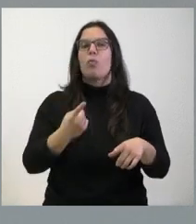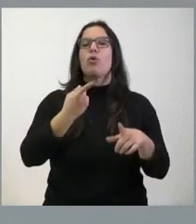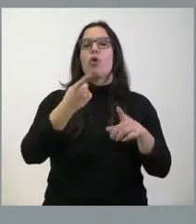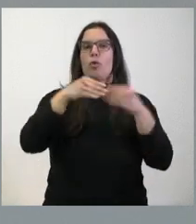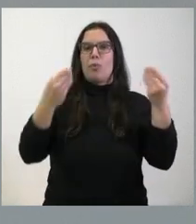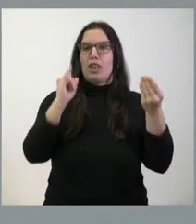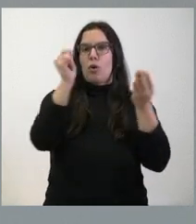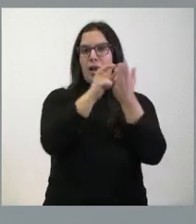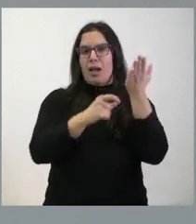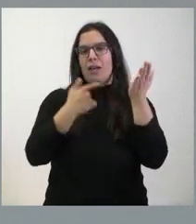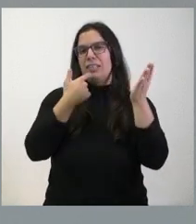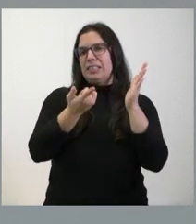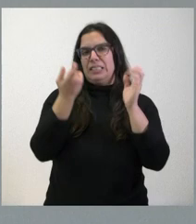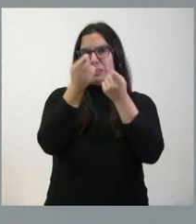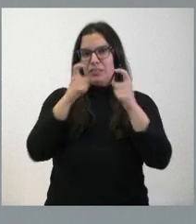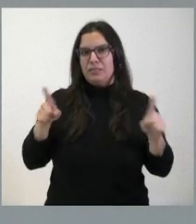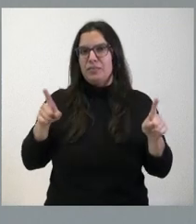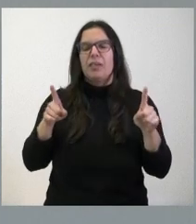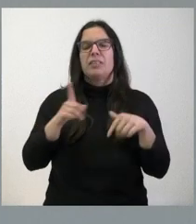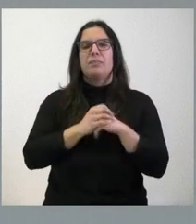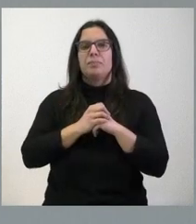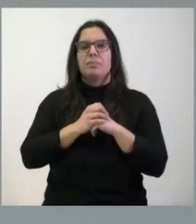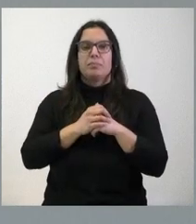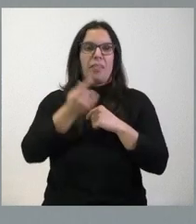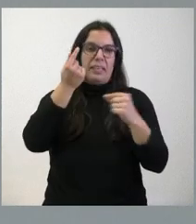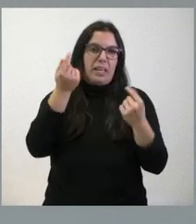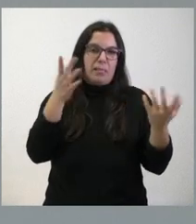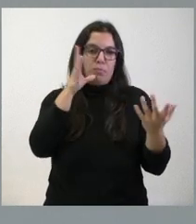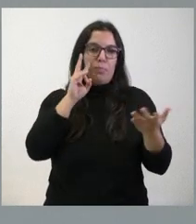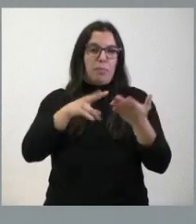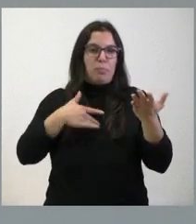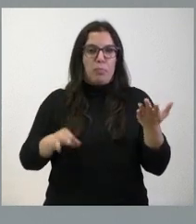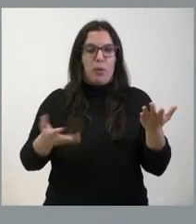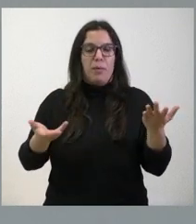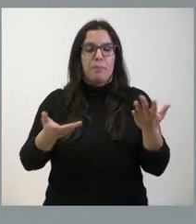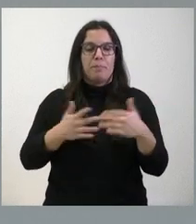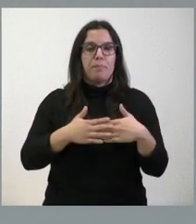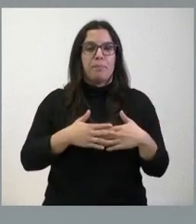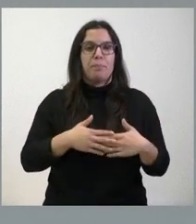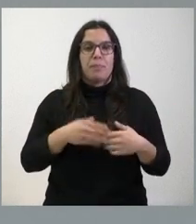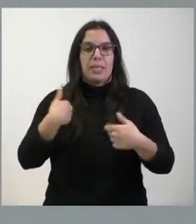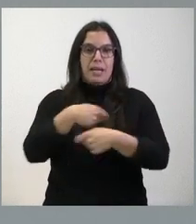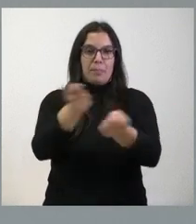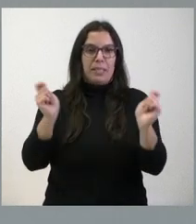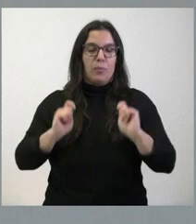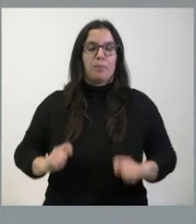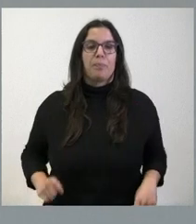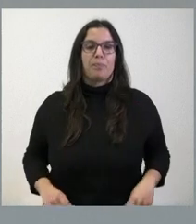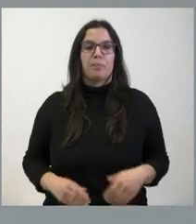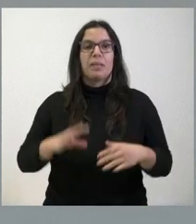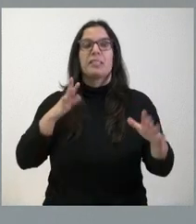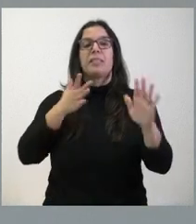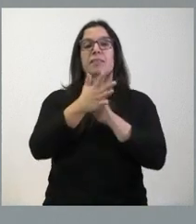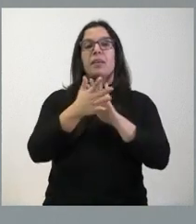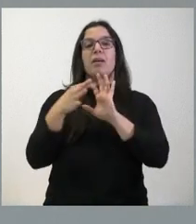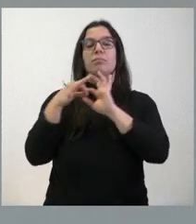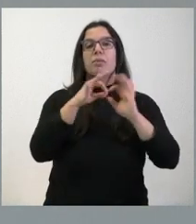No paso a relatarles con el detalle, porque lo tienen ustedes en la documentación que les ha sido entregada. Se corresponde con el plan